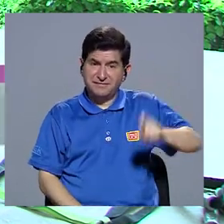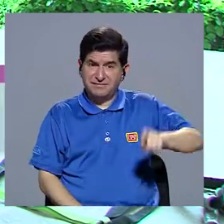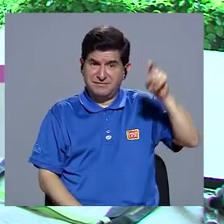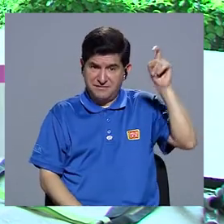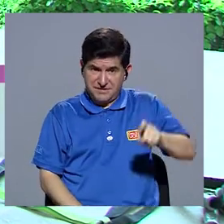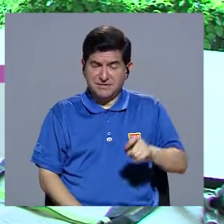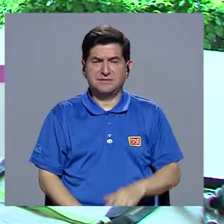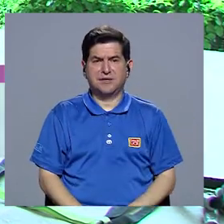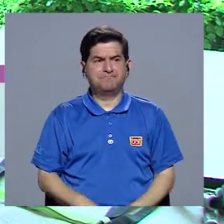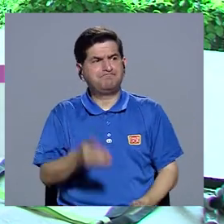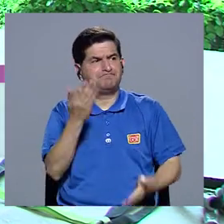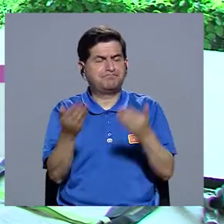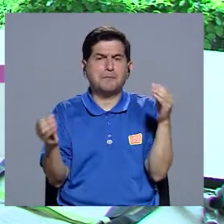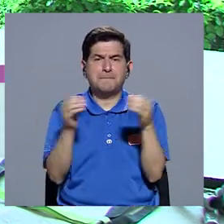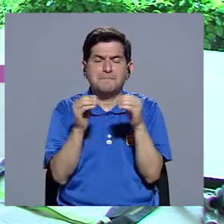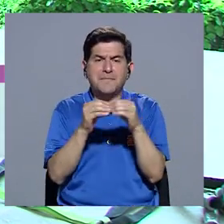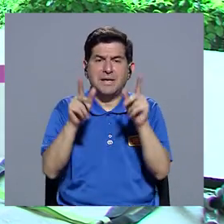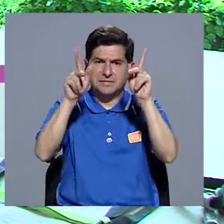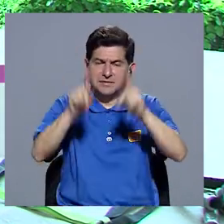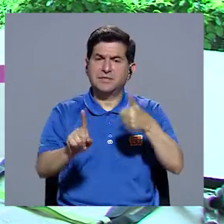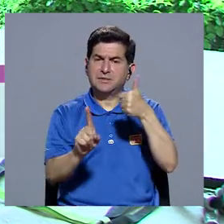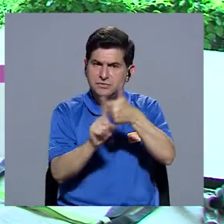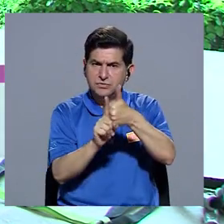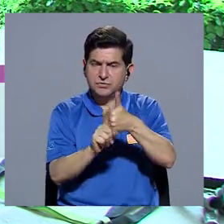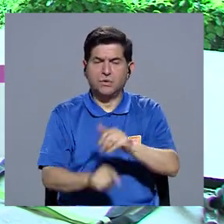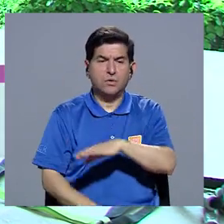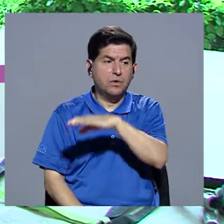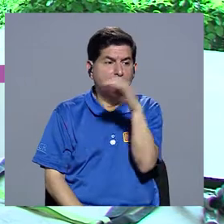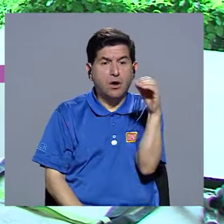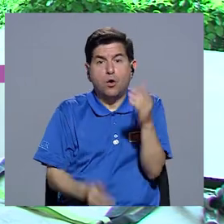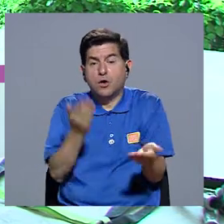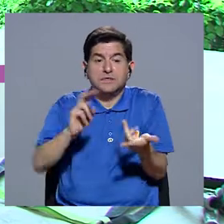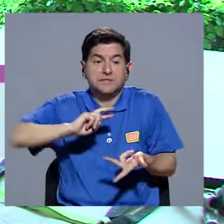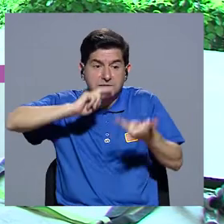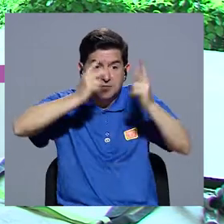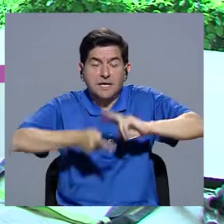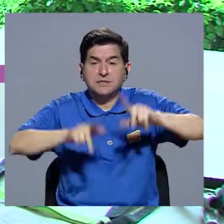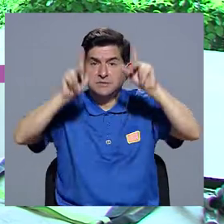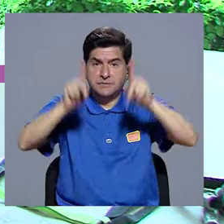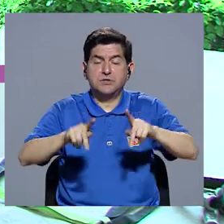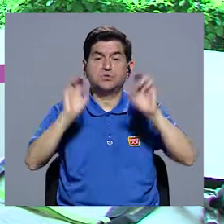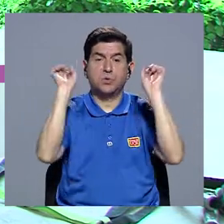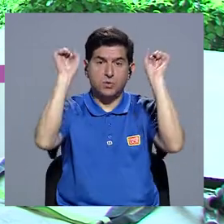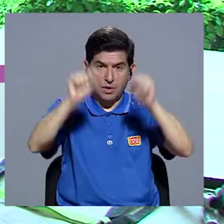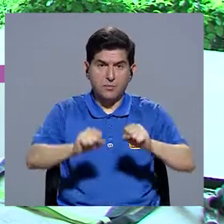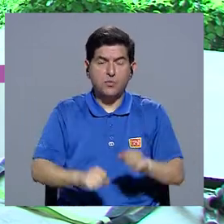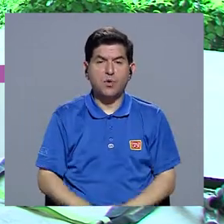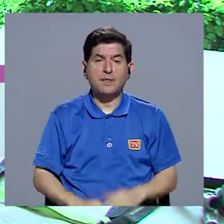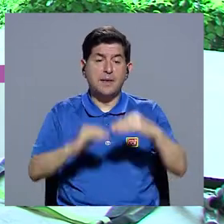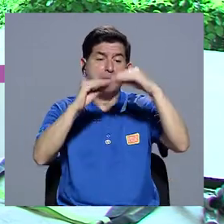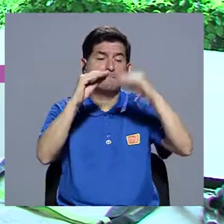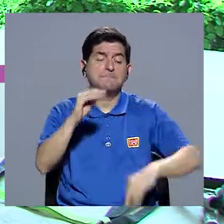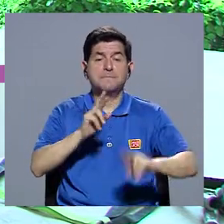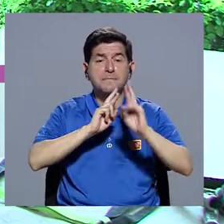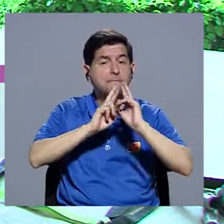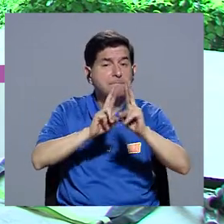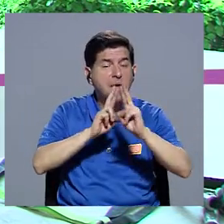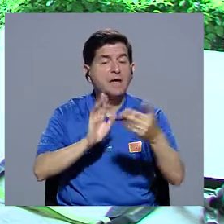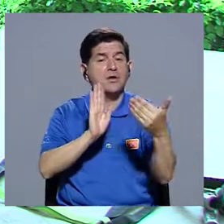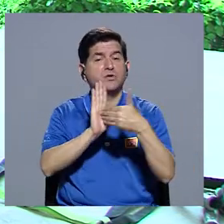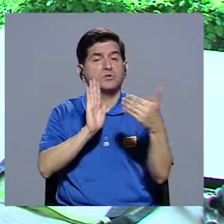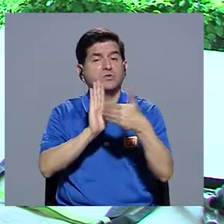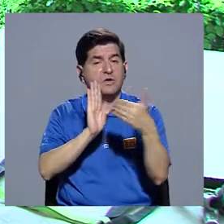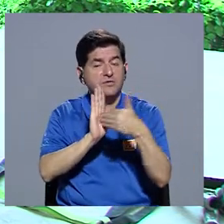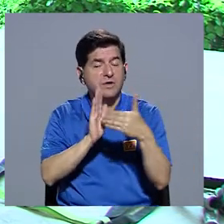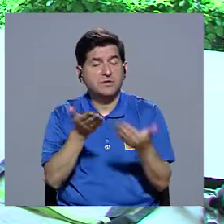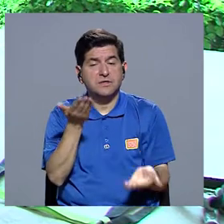más de la persona, o más bien al revés, tal vez la persona podría rendir menos o afectarse